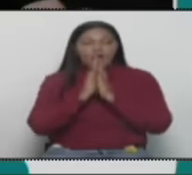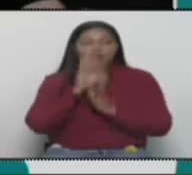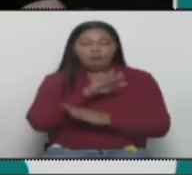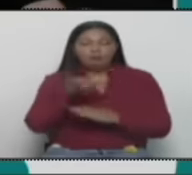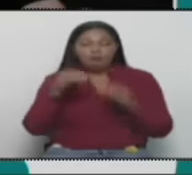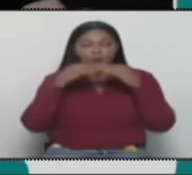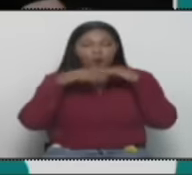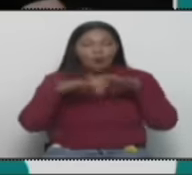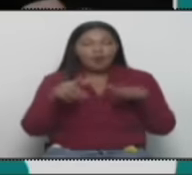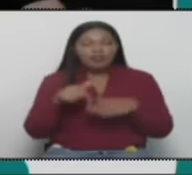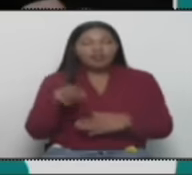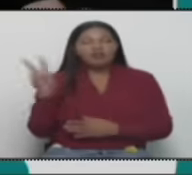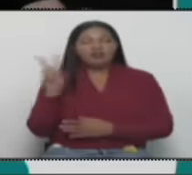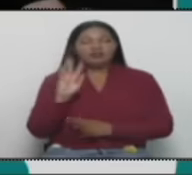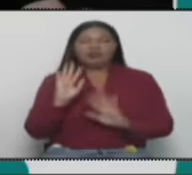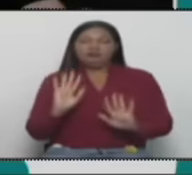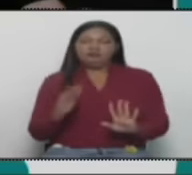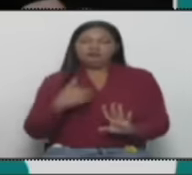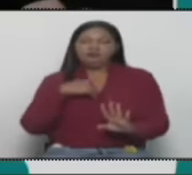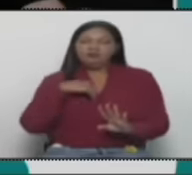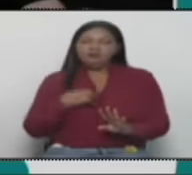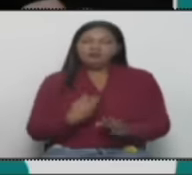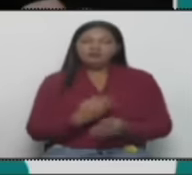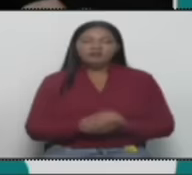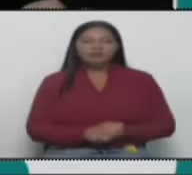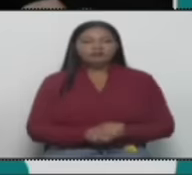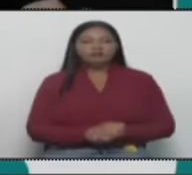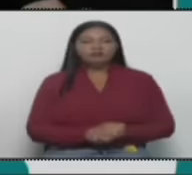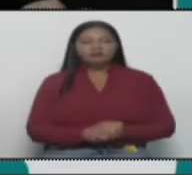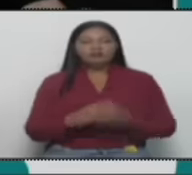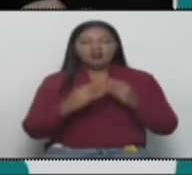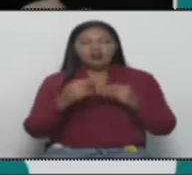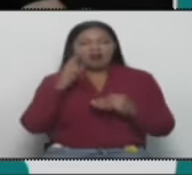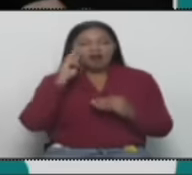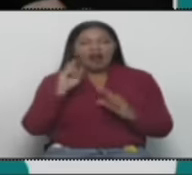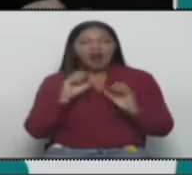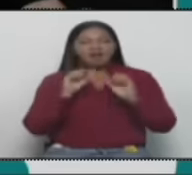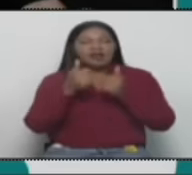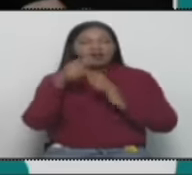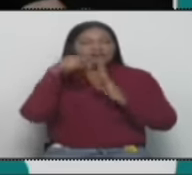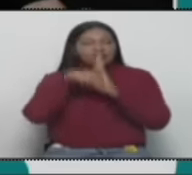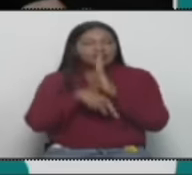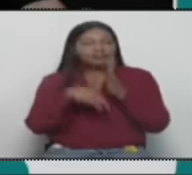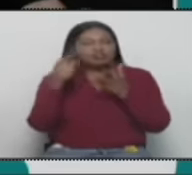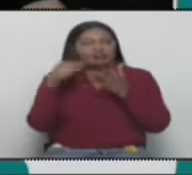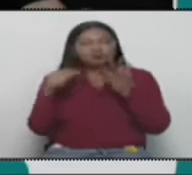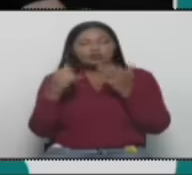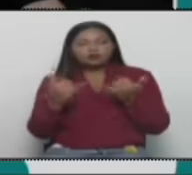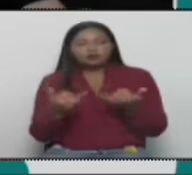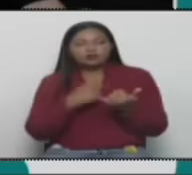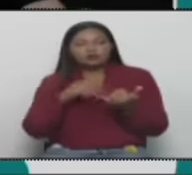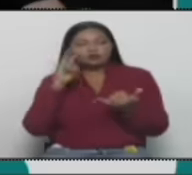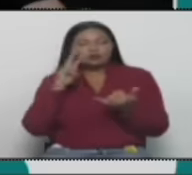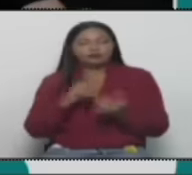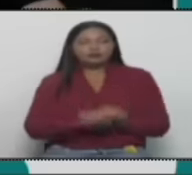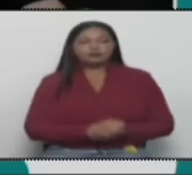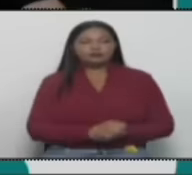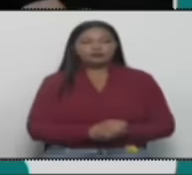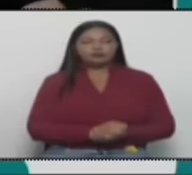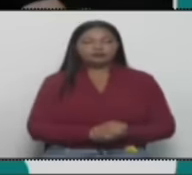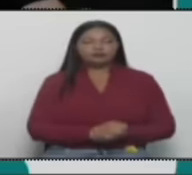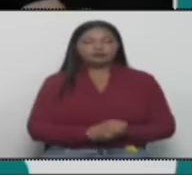de Venezuela. En todo caso, empieza a profundizarse polemológicamente la